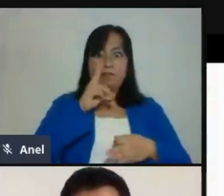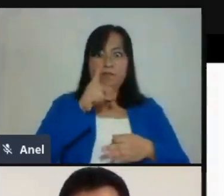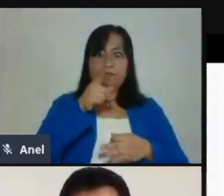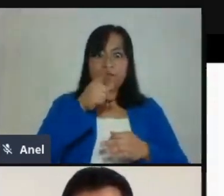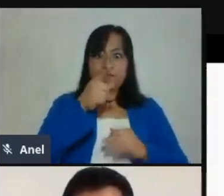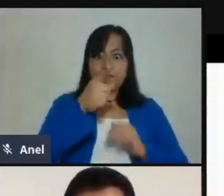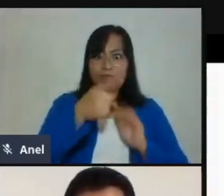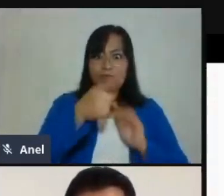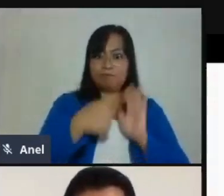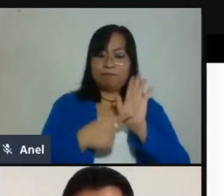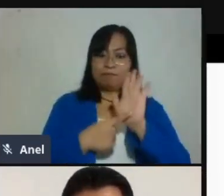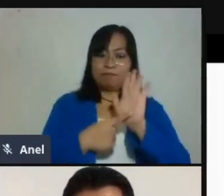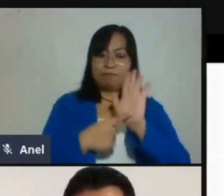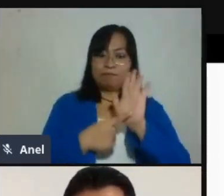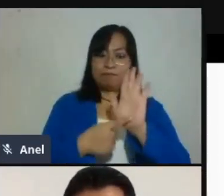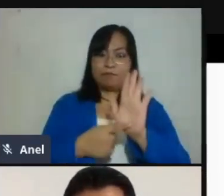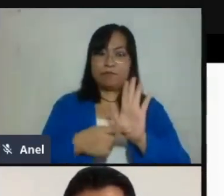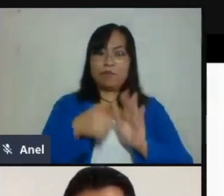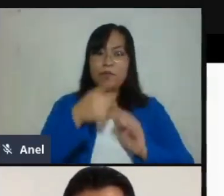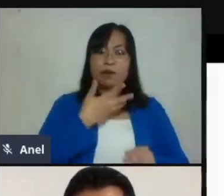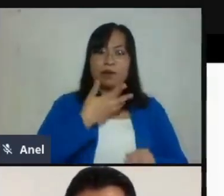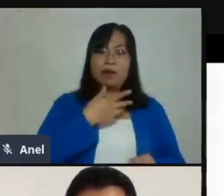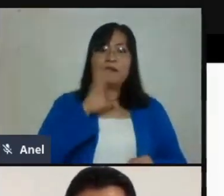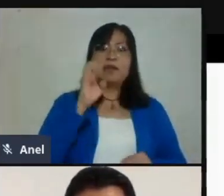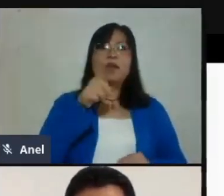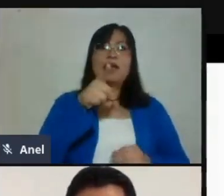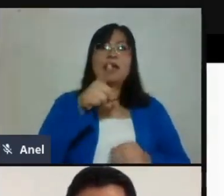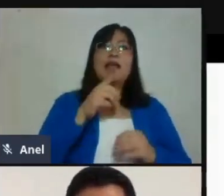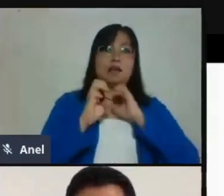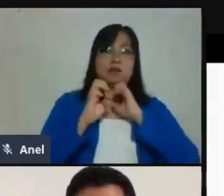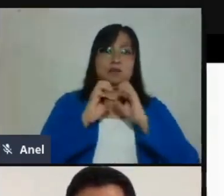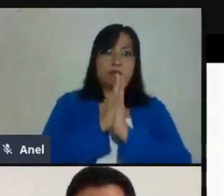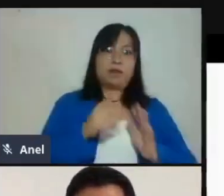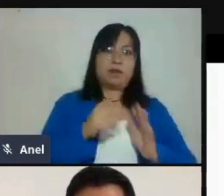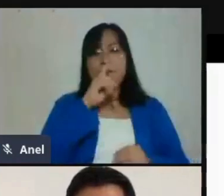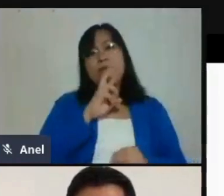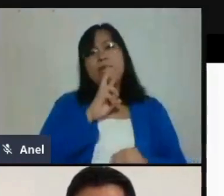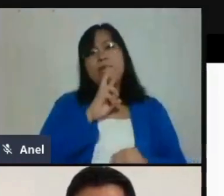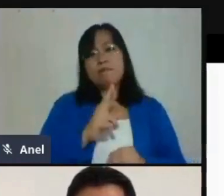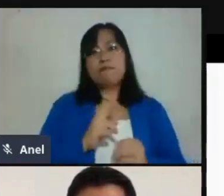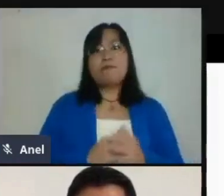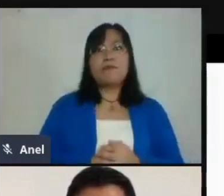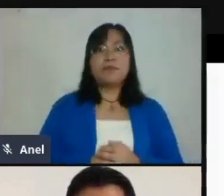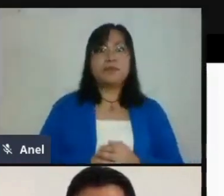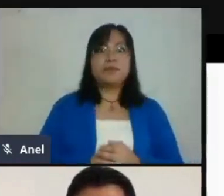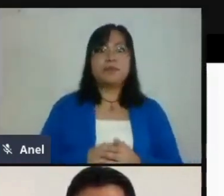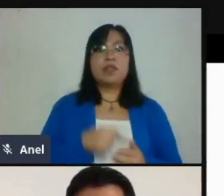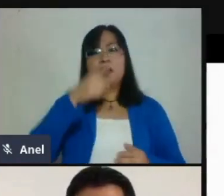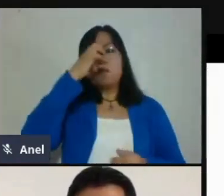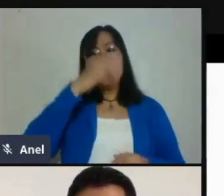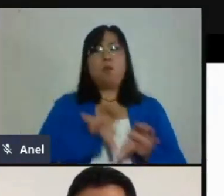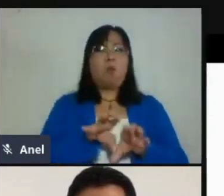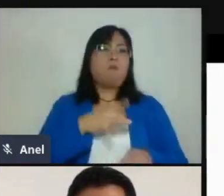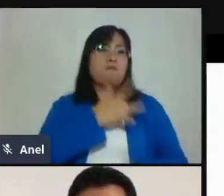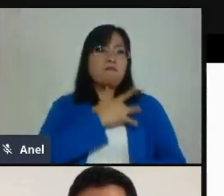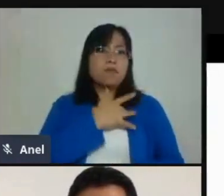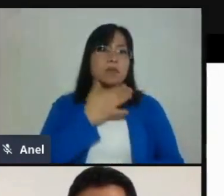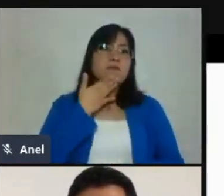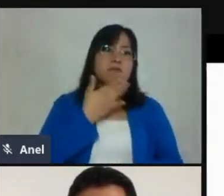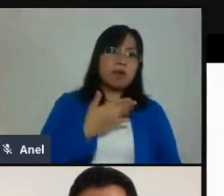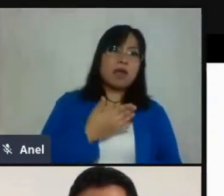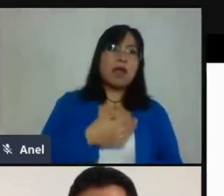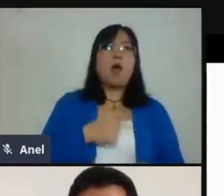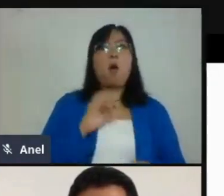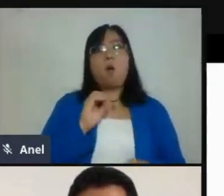.gg diagonal encuesta 6. y pueden revisar los seminarios pasados. Y como son